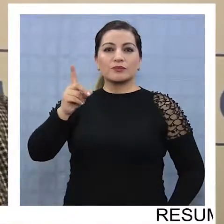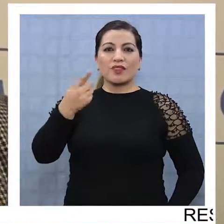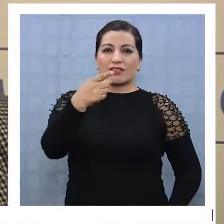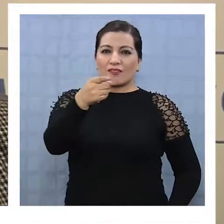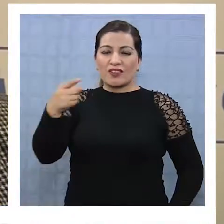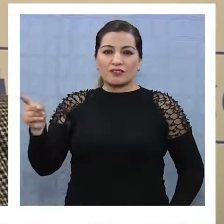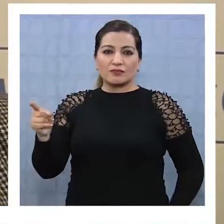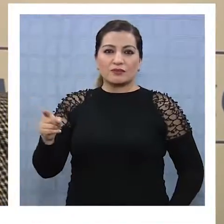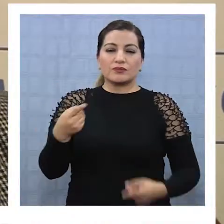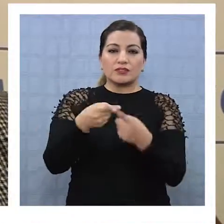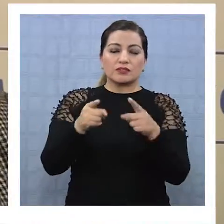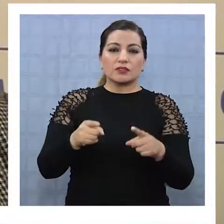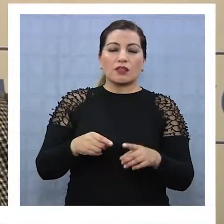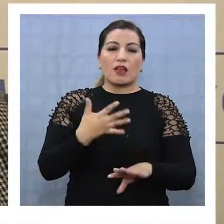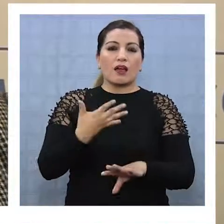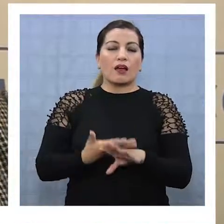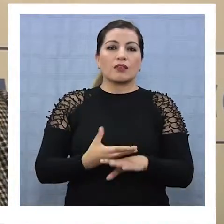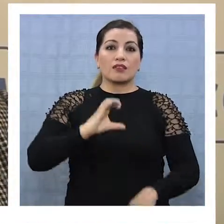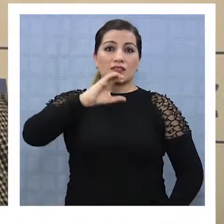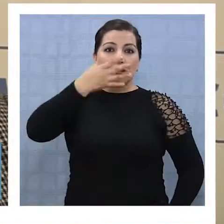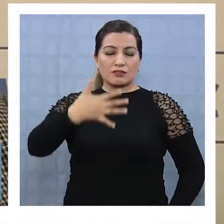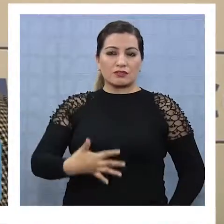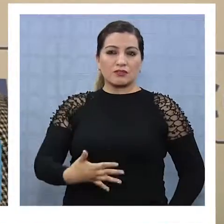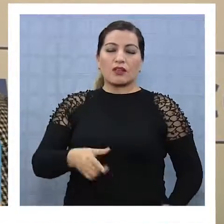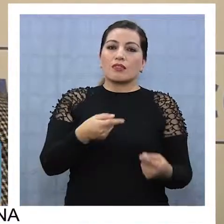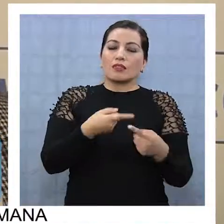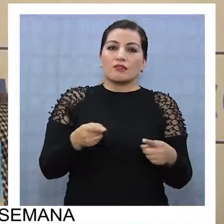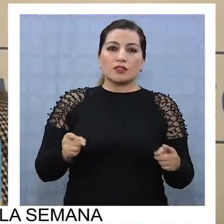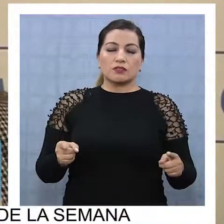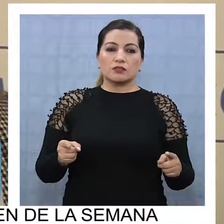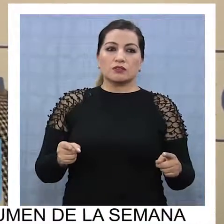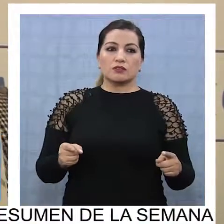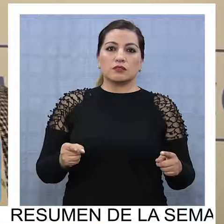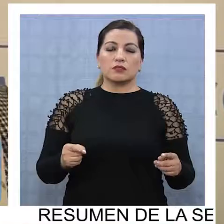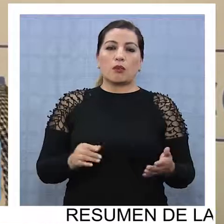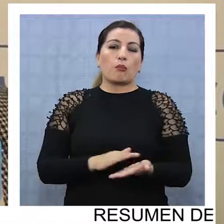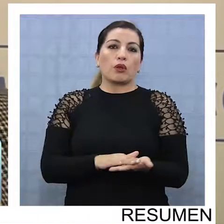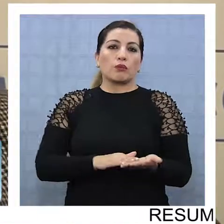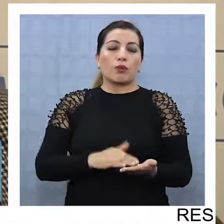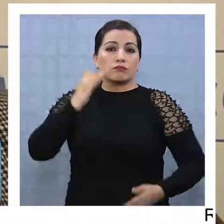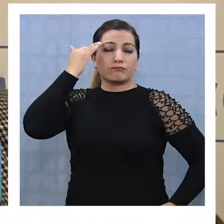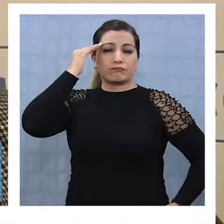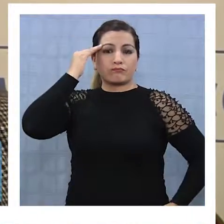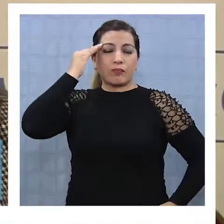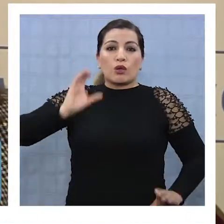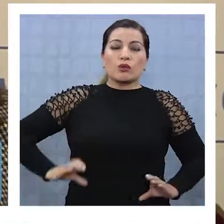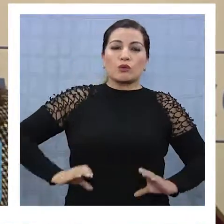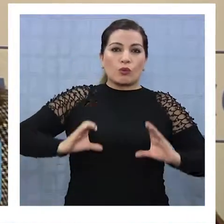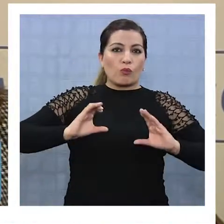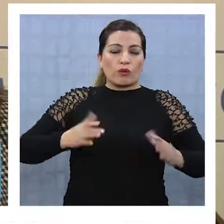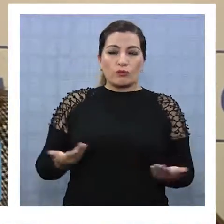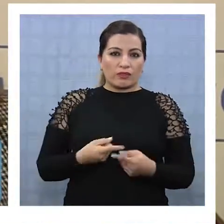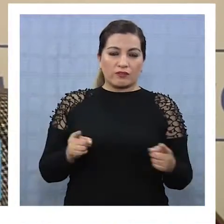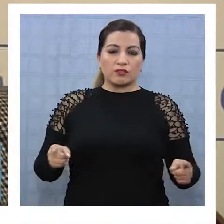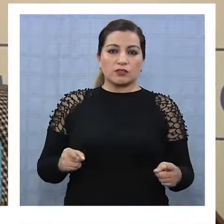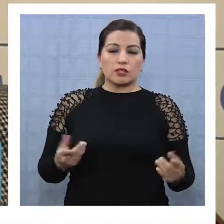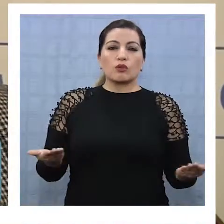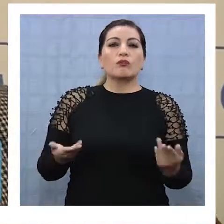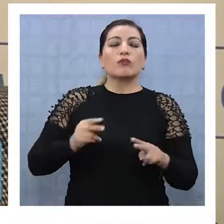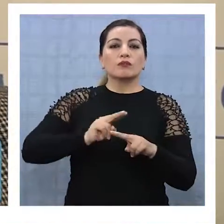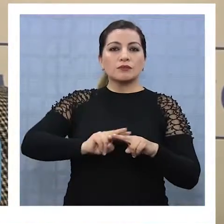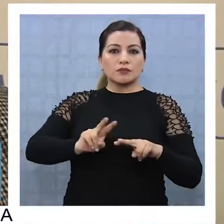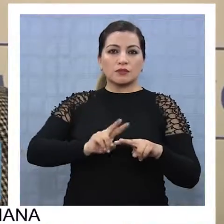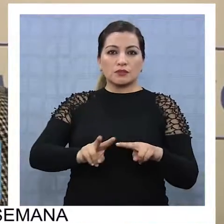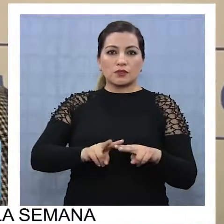discapacidades se dividen, se clasifican, dependiendo de cognitiva, física y va a depender